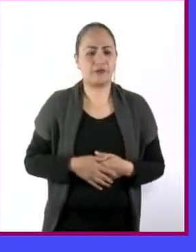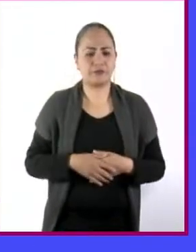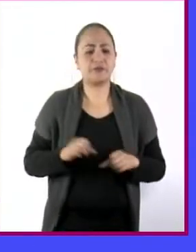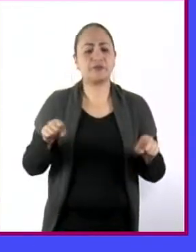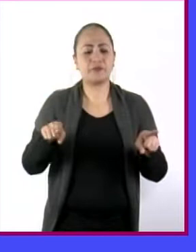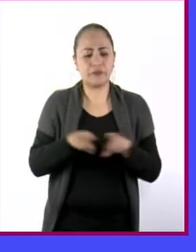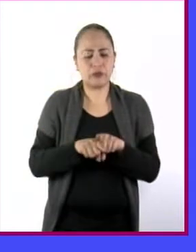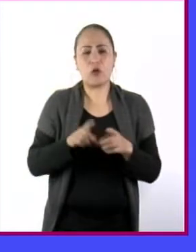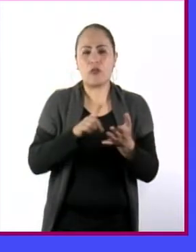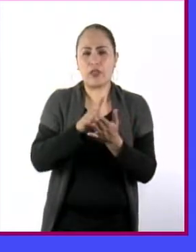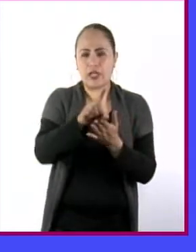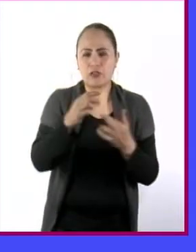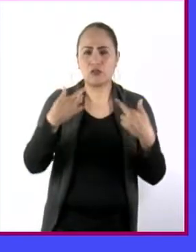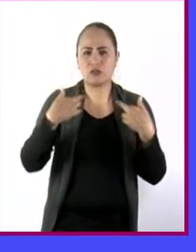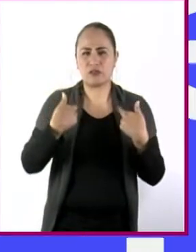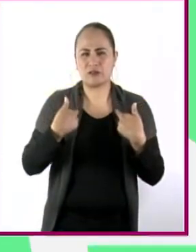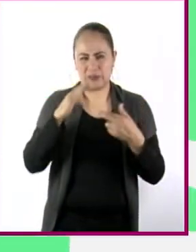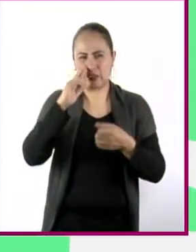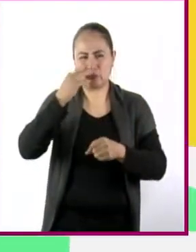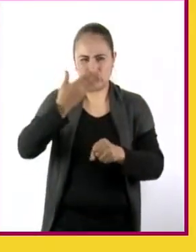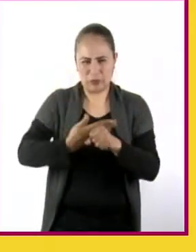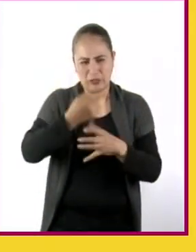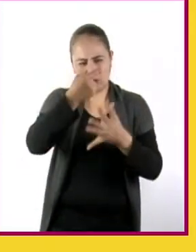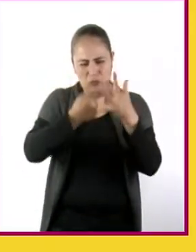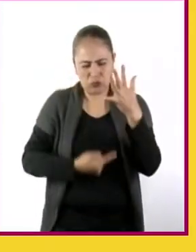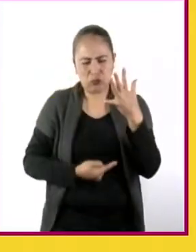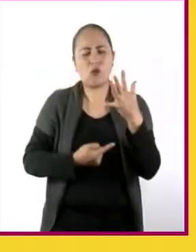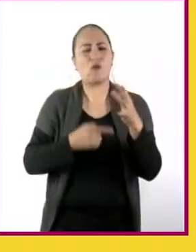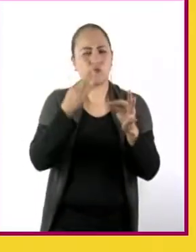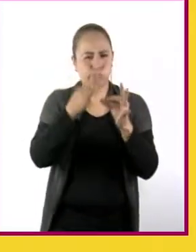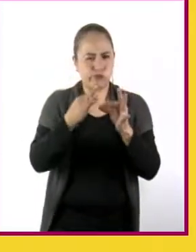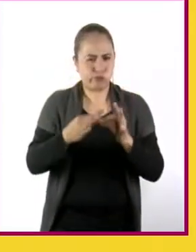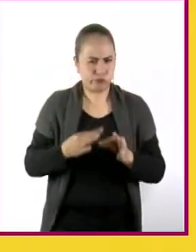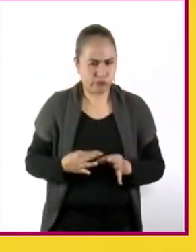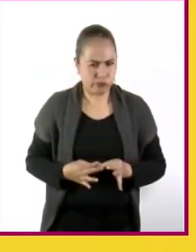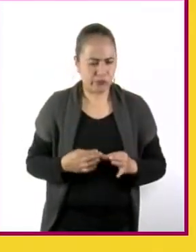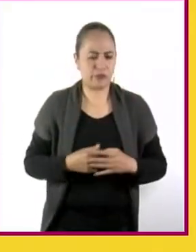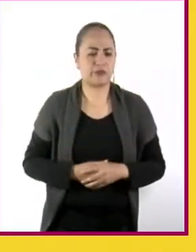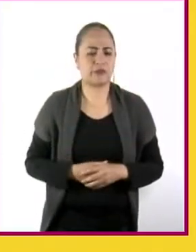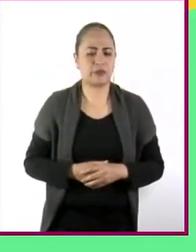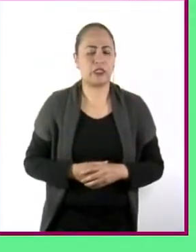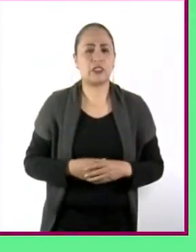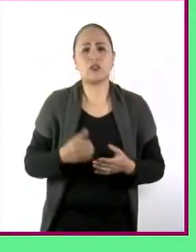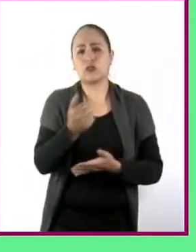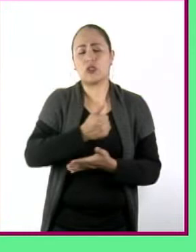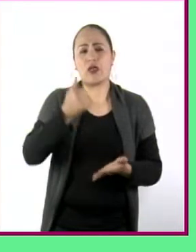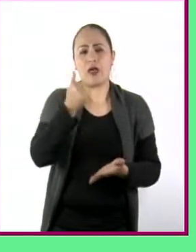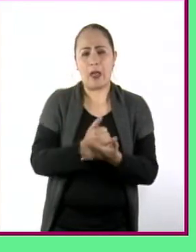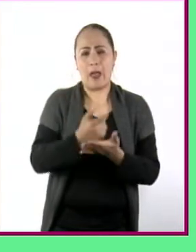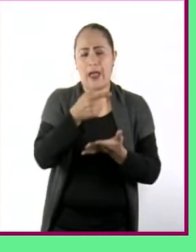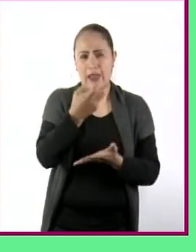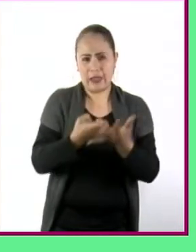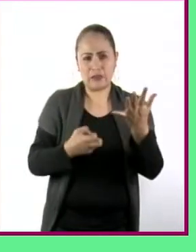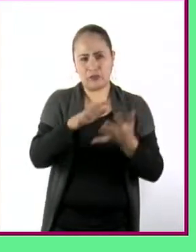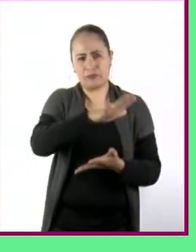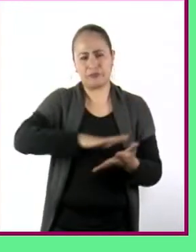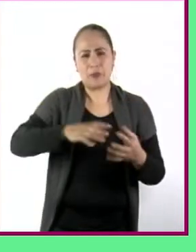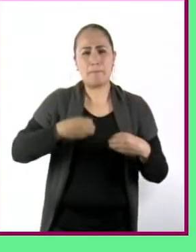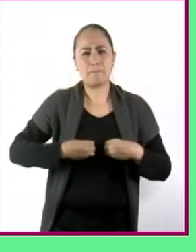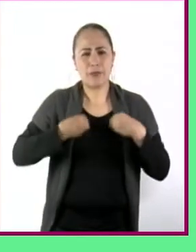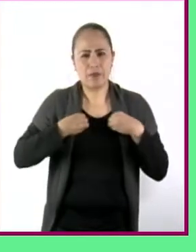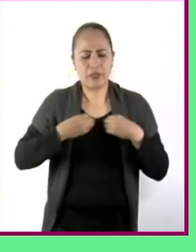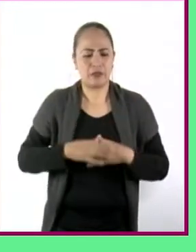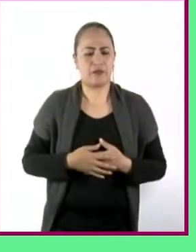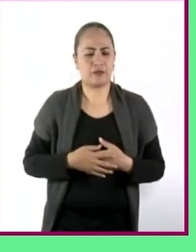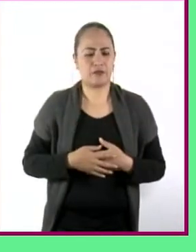el ejercicio de los derechos y responsabilidades, vivir la ciudadanía, fomentar la solidaridad